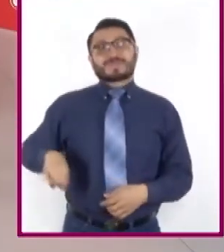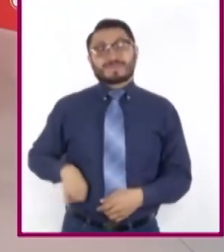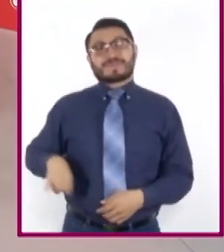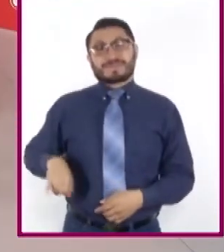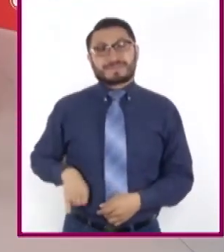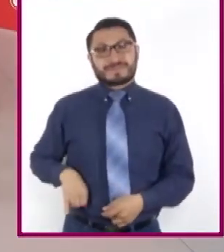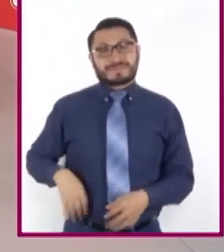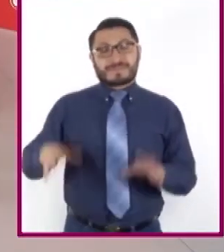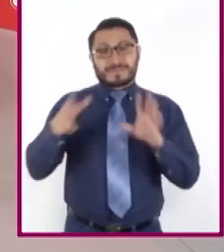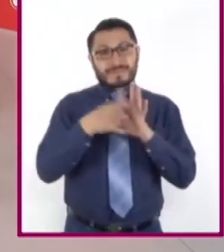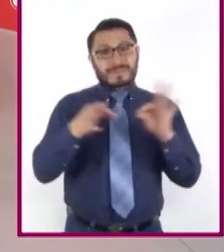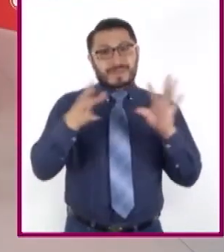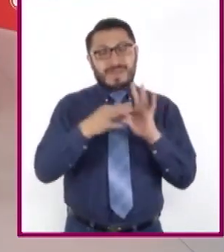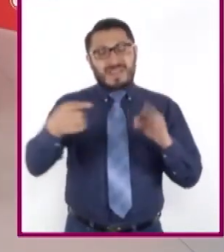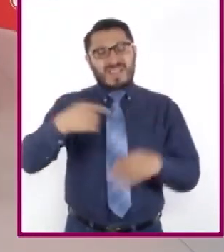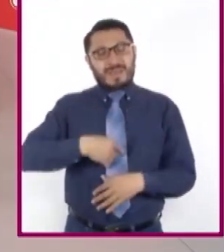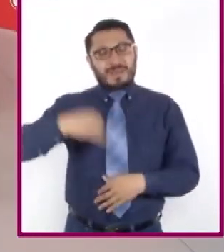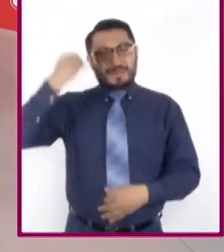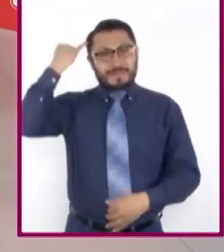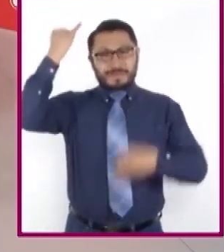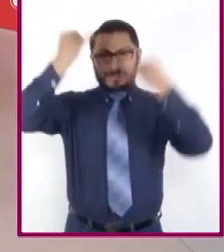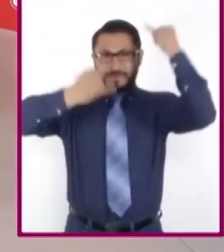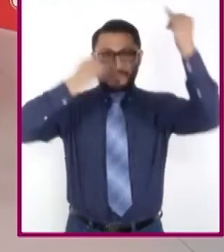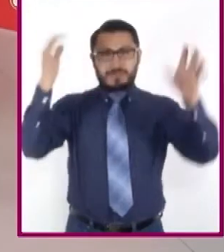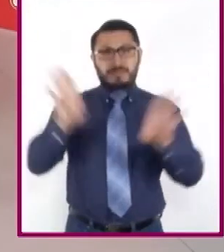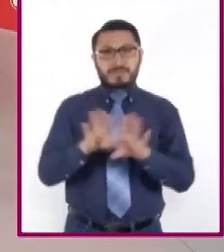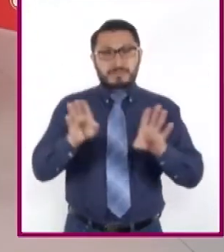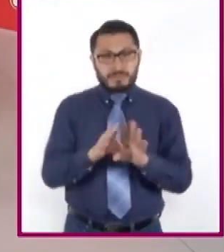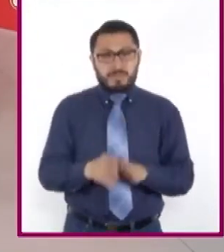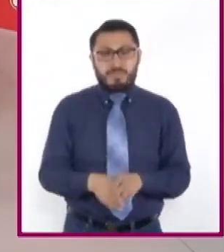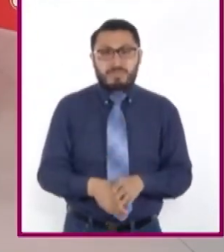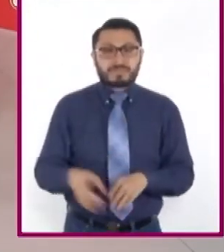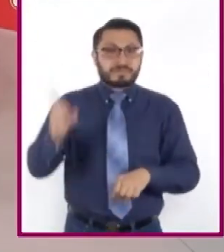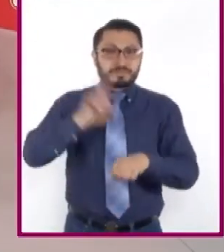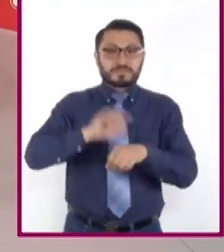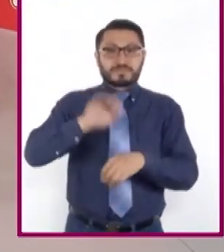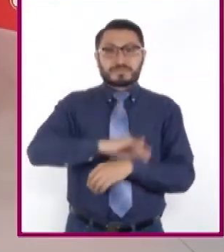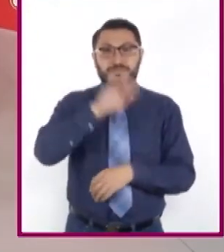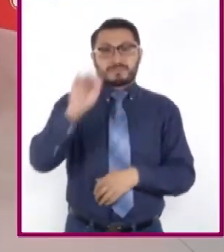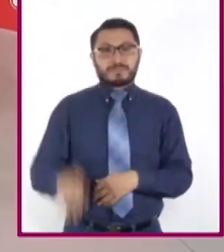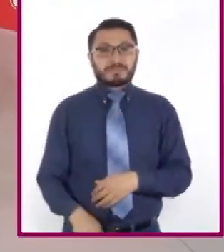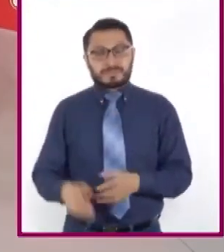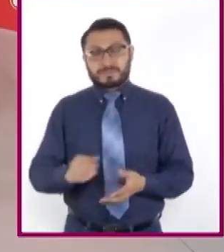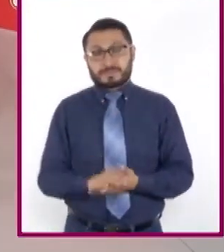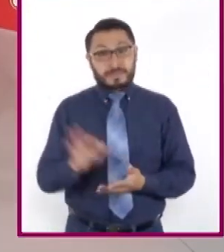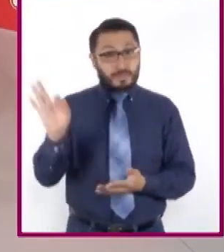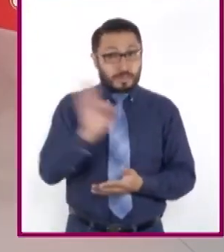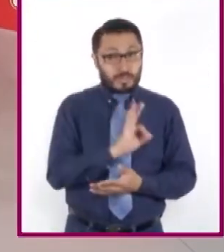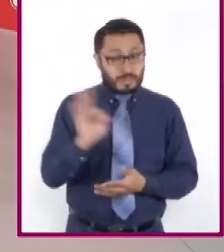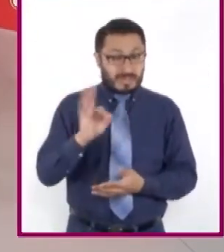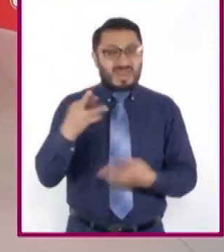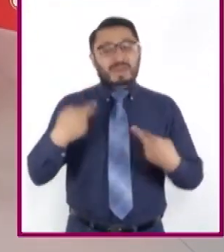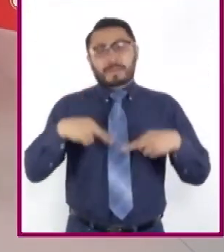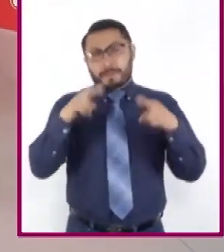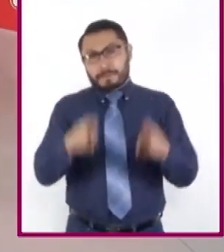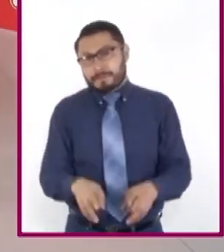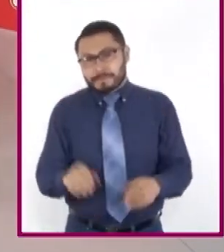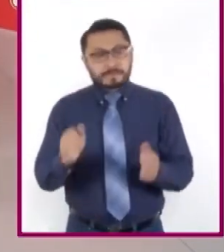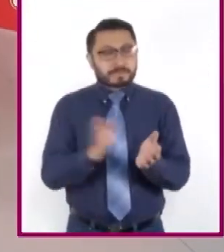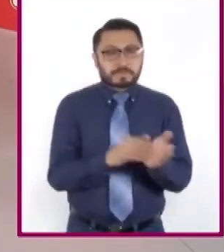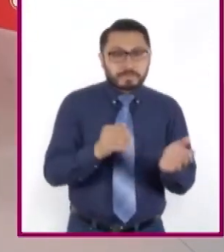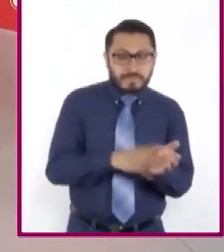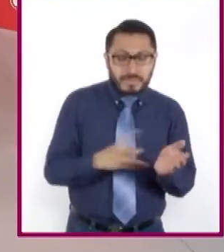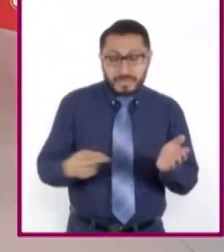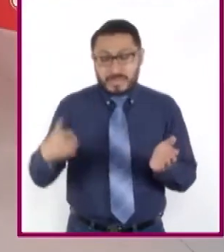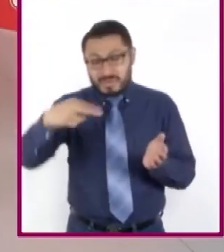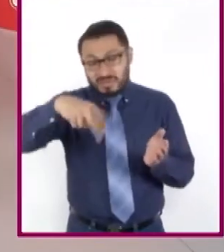cuento que a mí me llevó a pensar en un momento entre ofrendas del Día de Muertos. Podríamos representarlo con un papel picado.